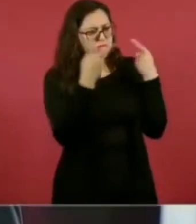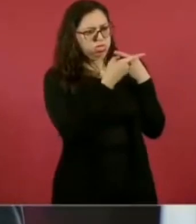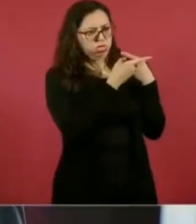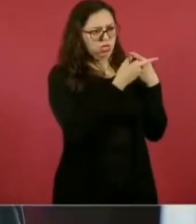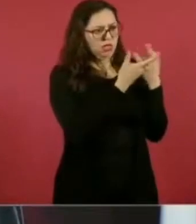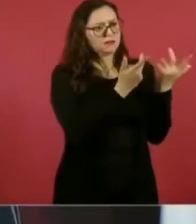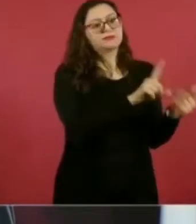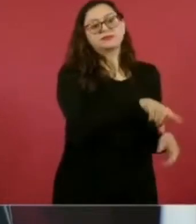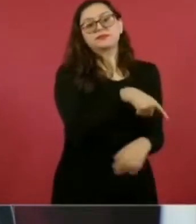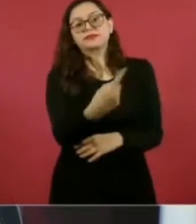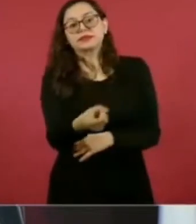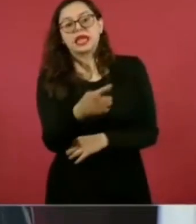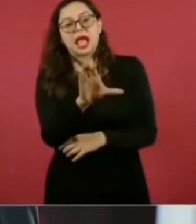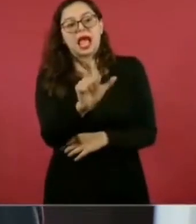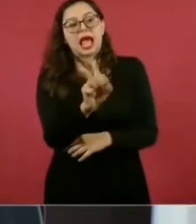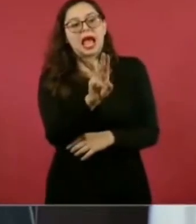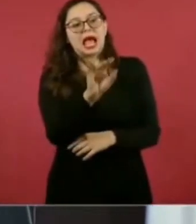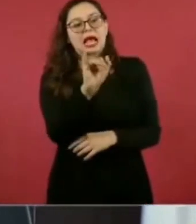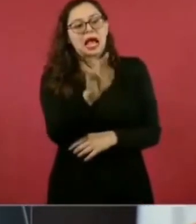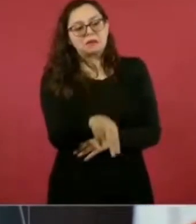monarquía, sino dictadura,